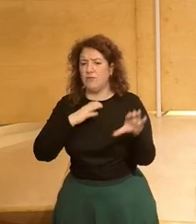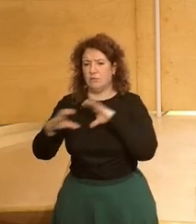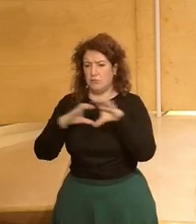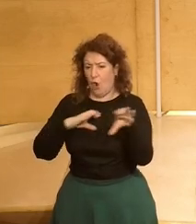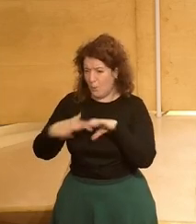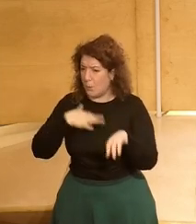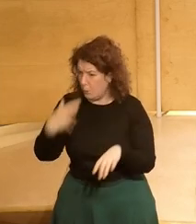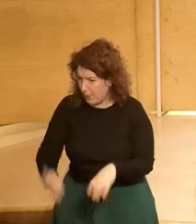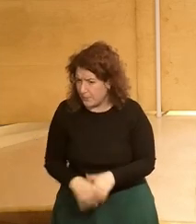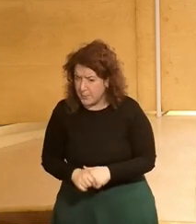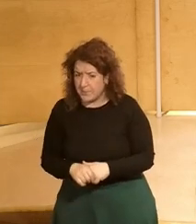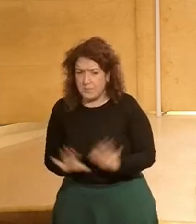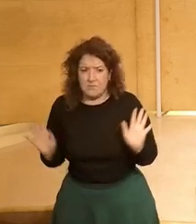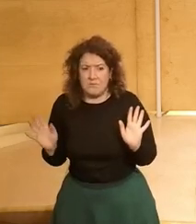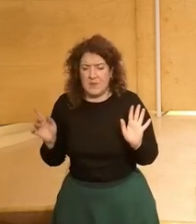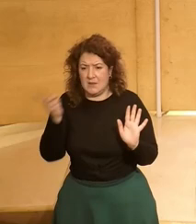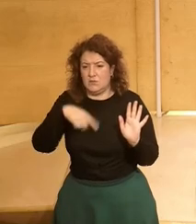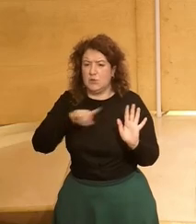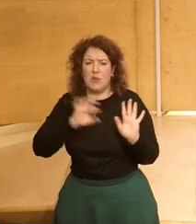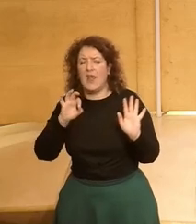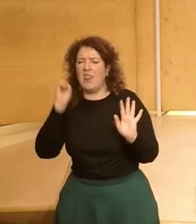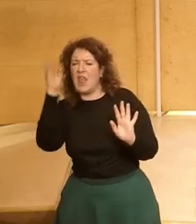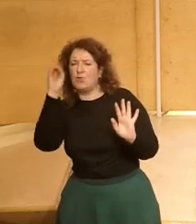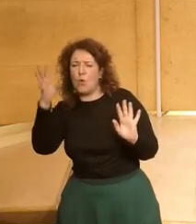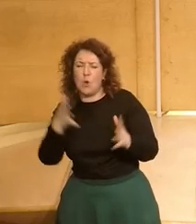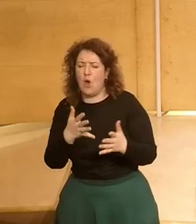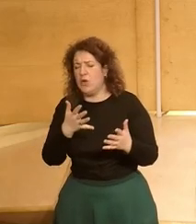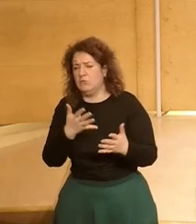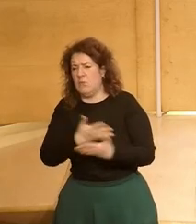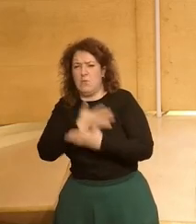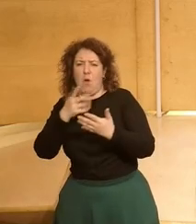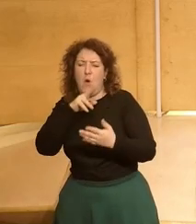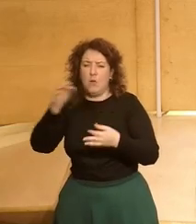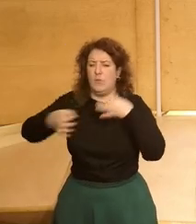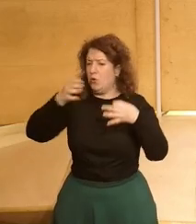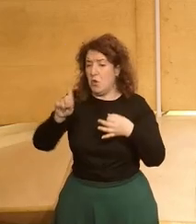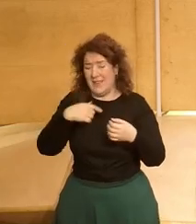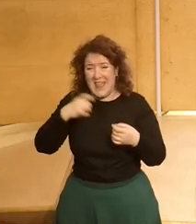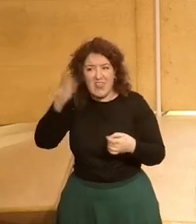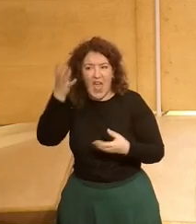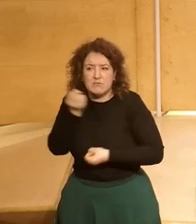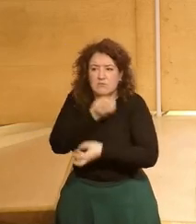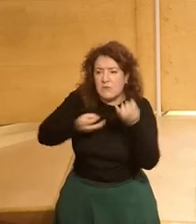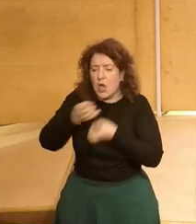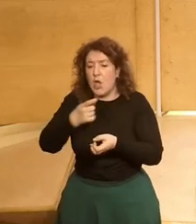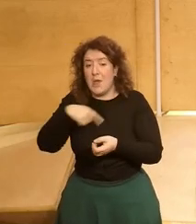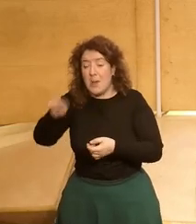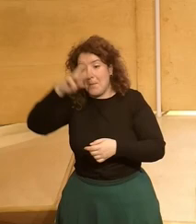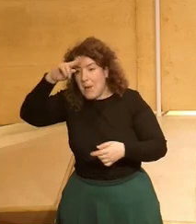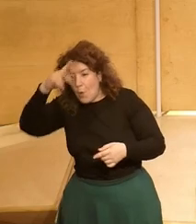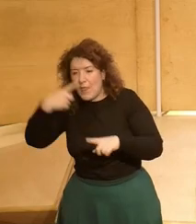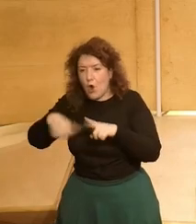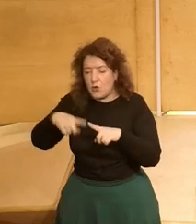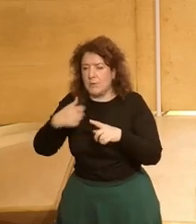Como saben los ponentes, no buscamos grandes discursos, sino el compartir ideas y acercar esas preocupaciones.